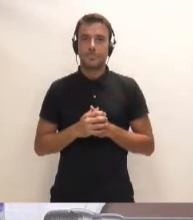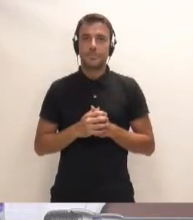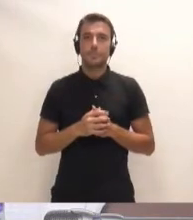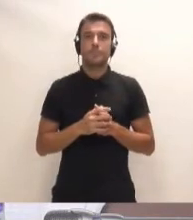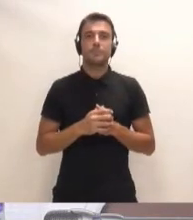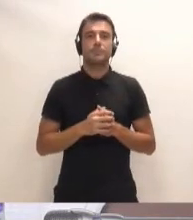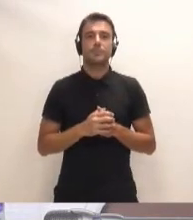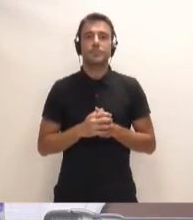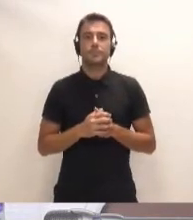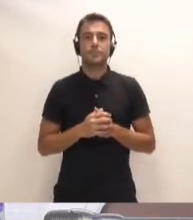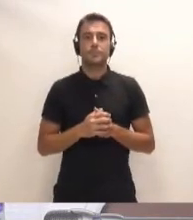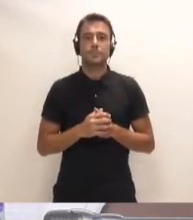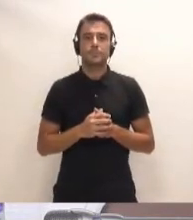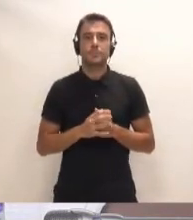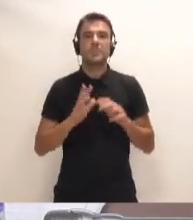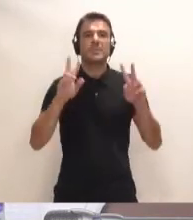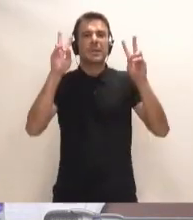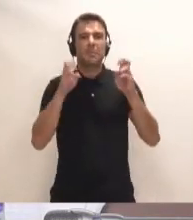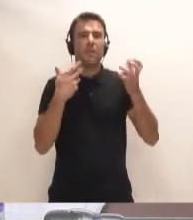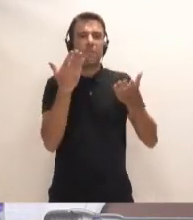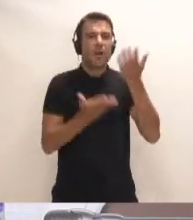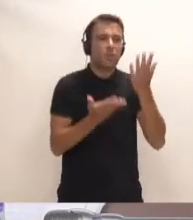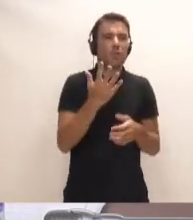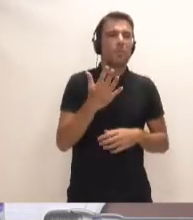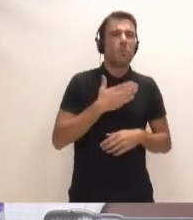entrar en valoraciones de propiedades y demás,